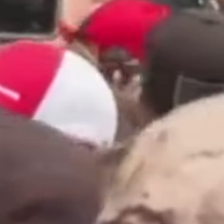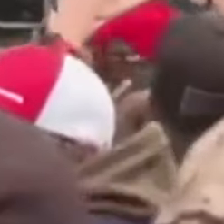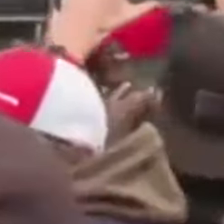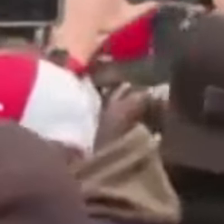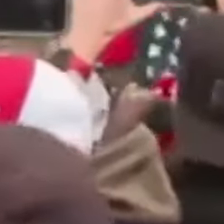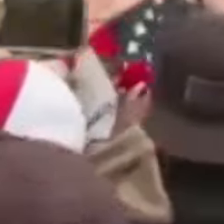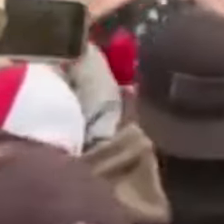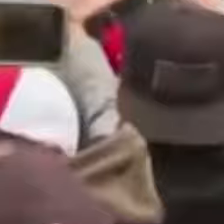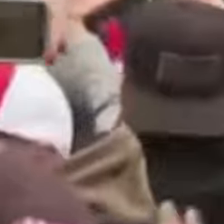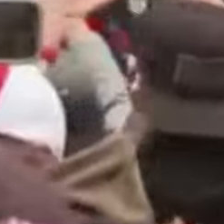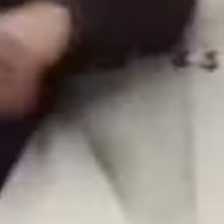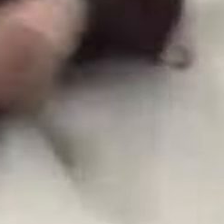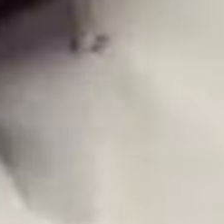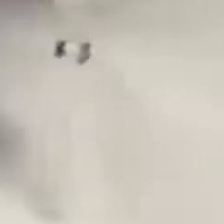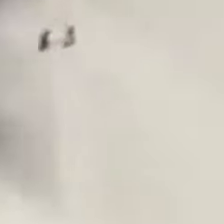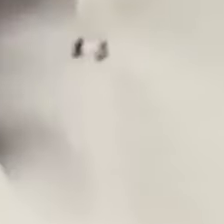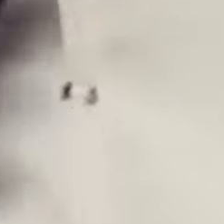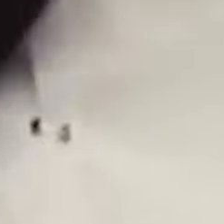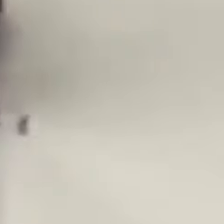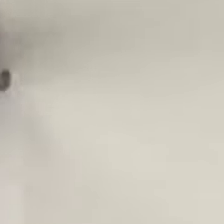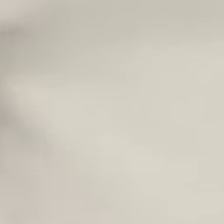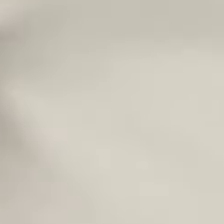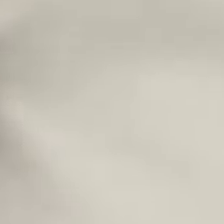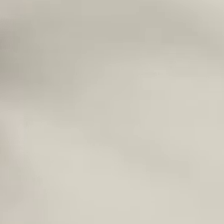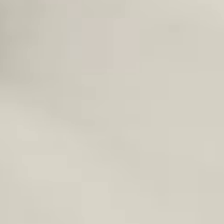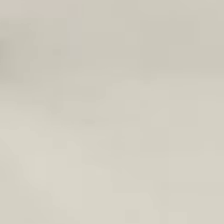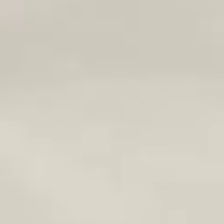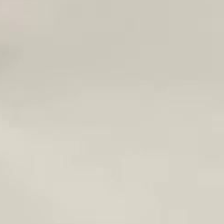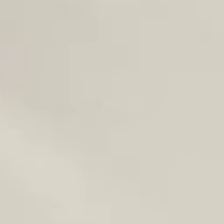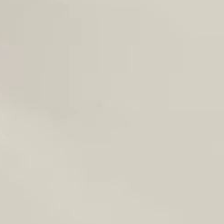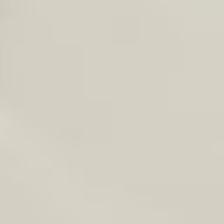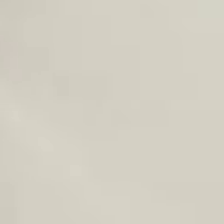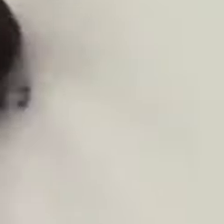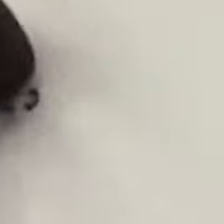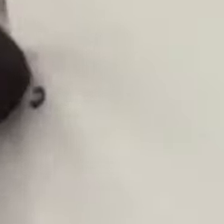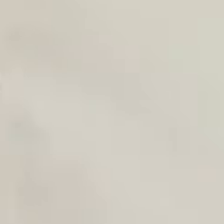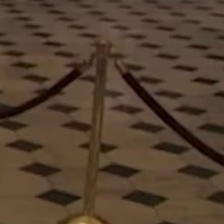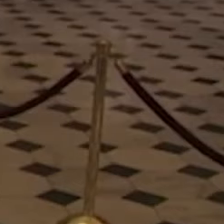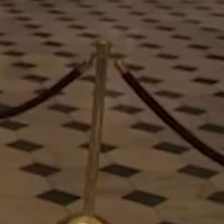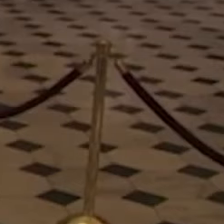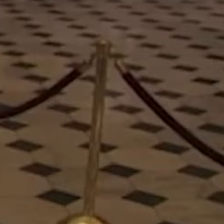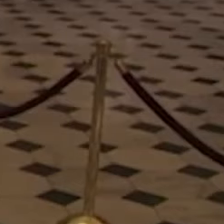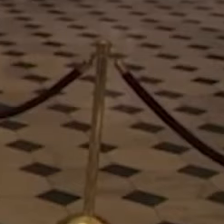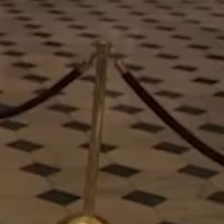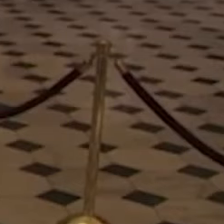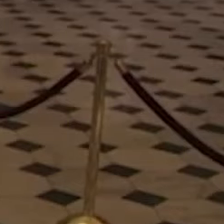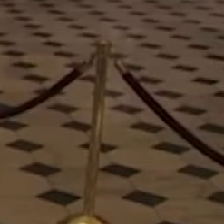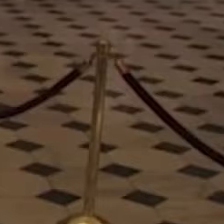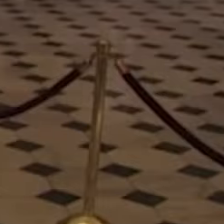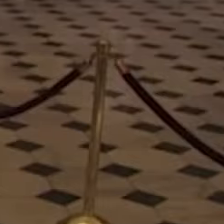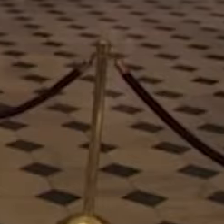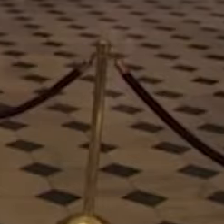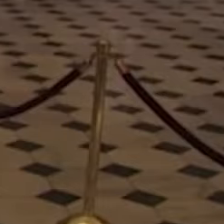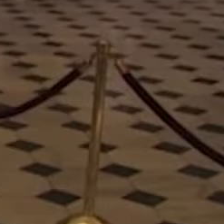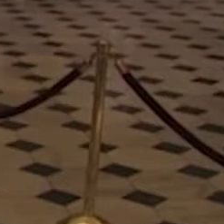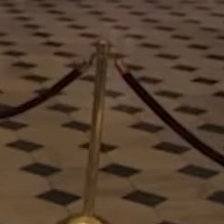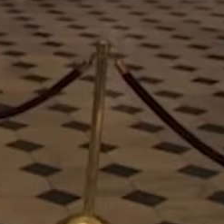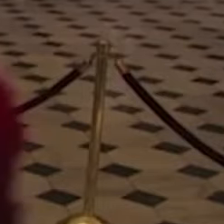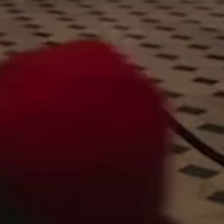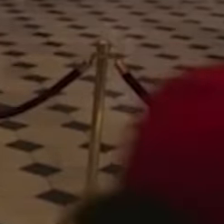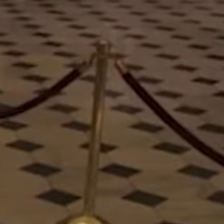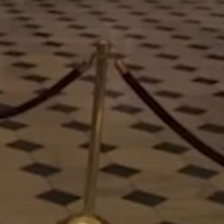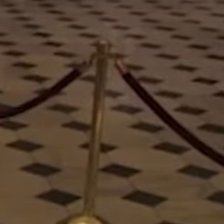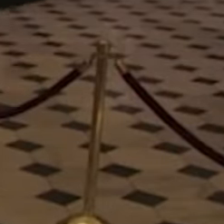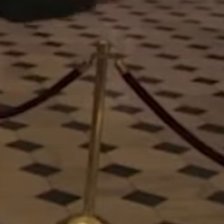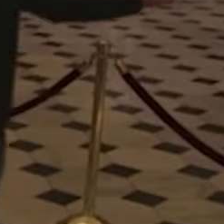Caos en Washington. Partidarios del presidente Donald Trump irrumpieron el miércoles en el Congreso de Estados Unidos cuando se